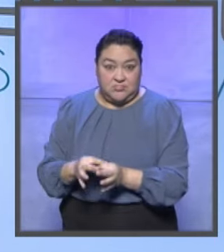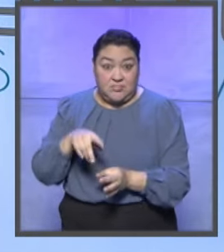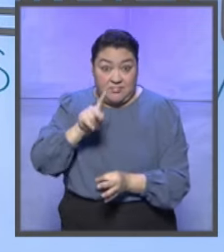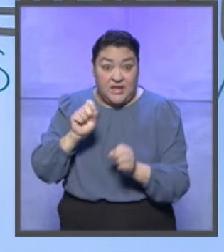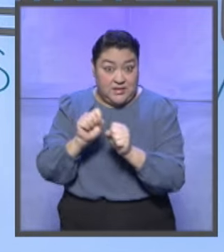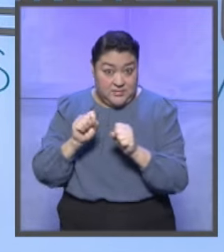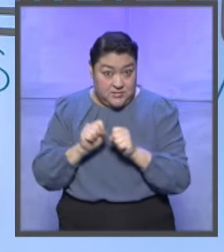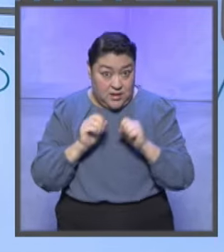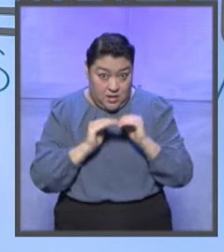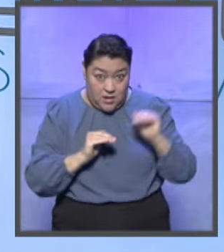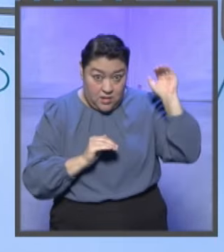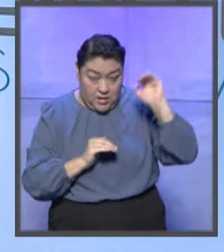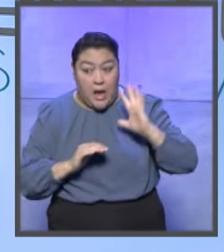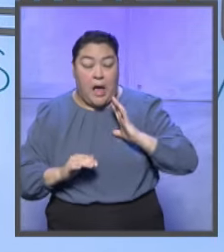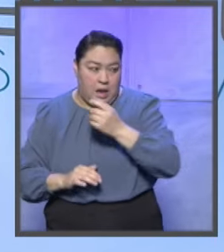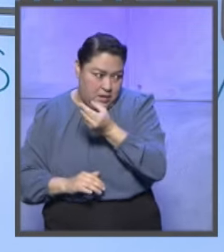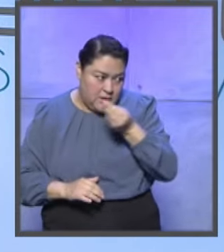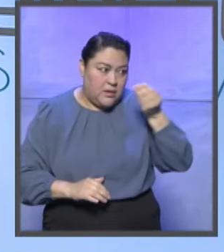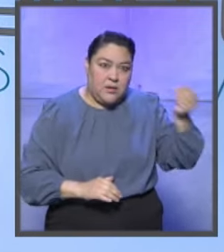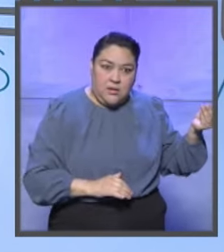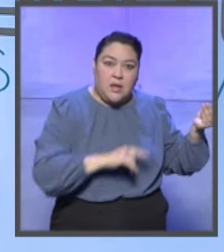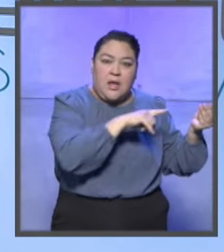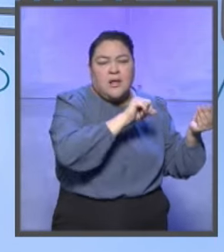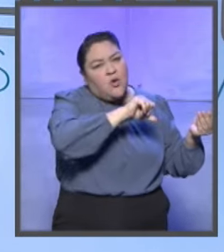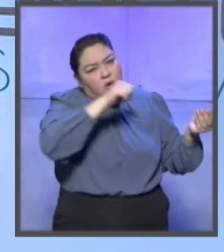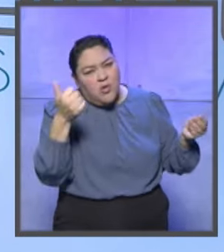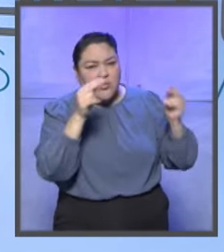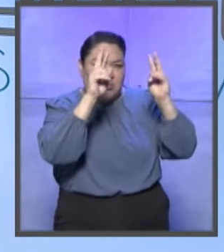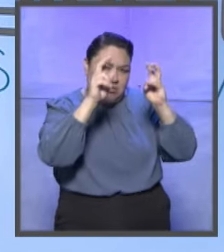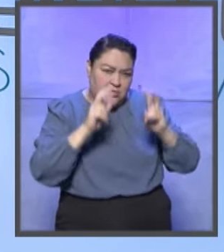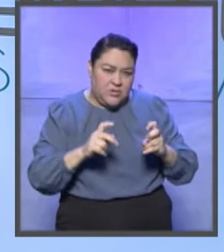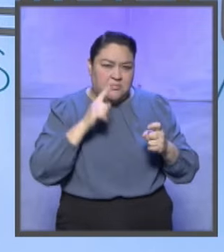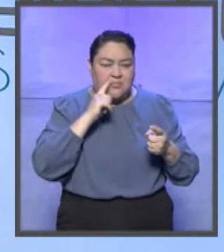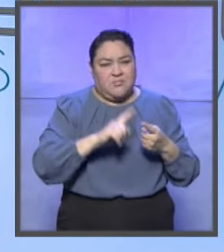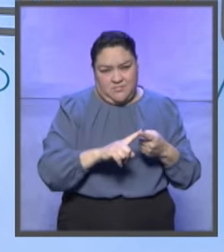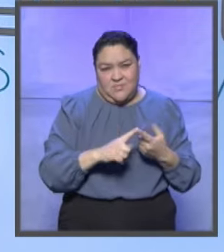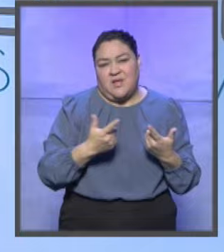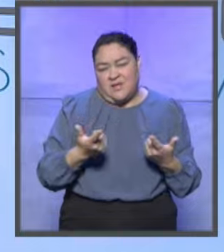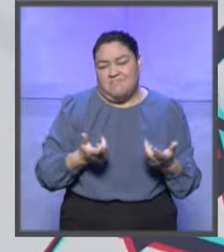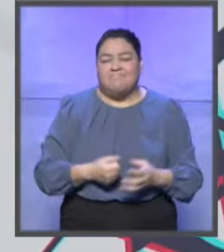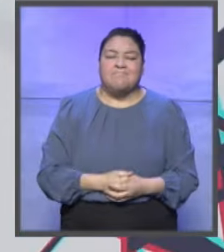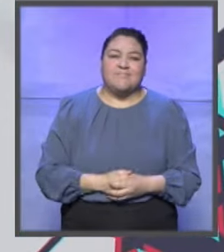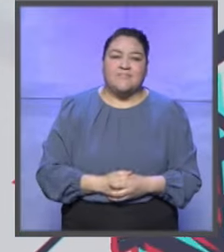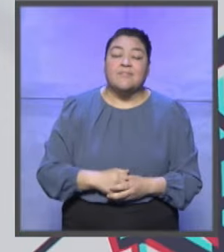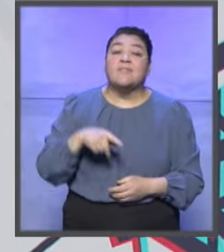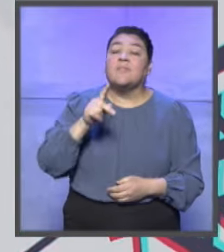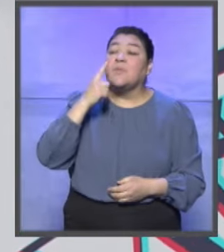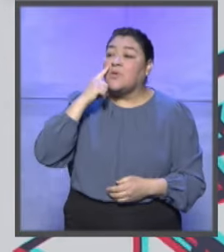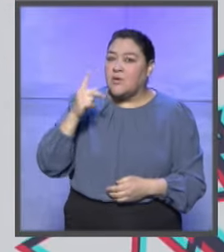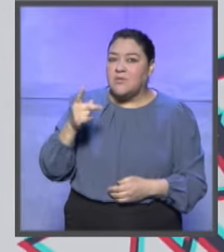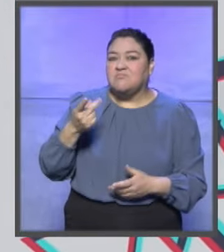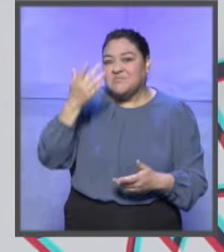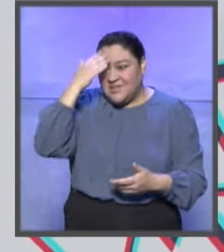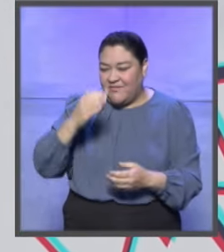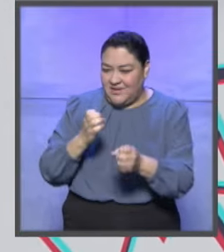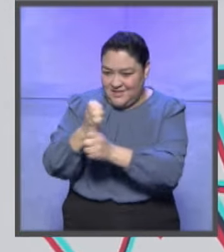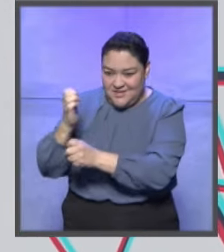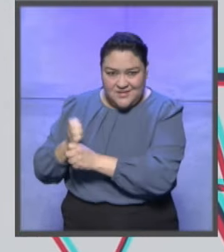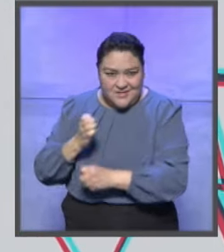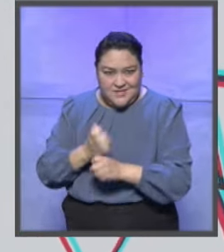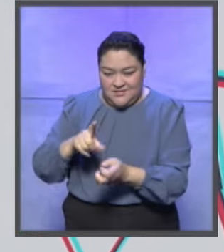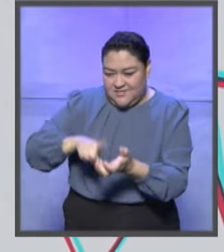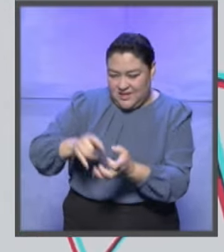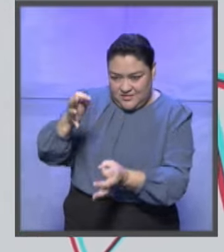superior tiene bastante trabajo, porque aparte conoce directamente otros medios de impugnación de tribunales locales. Muy bien, hablando de tribunales locales,